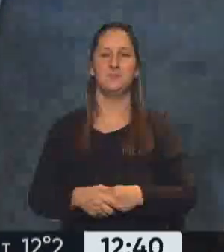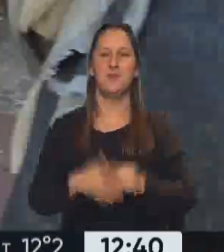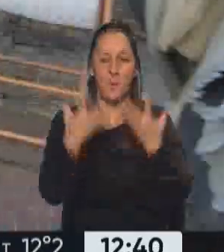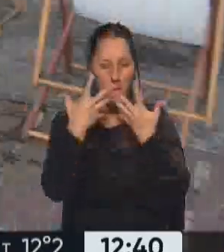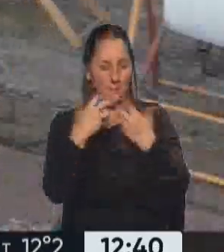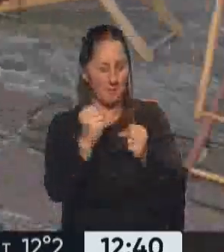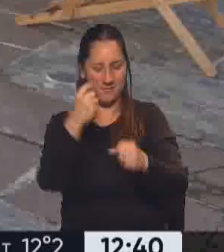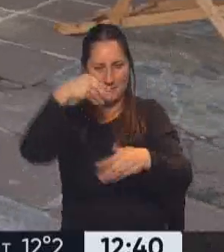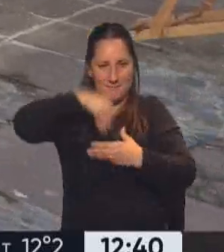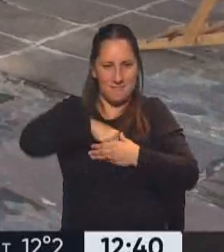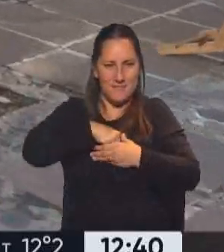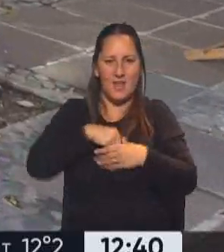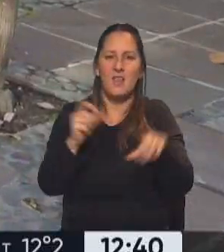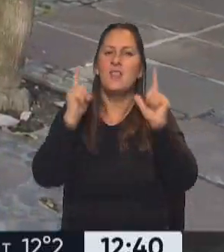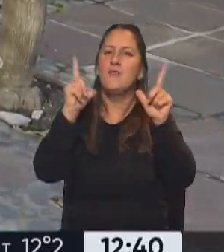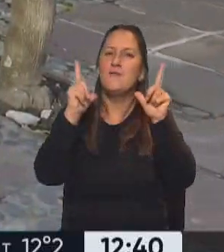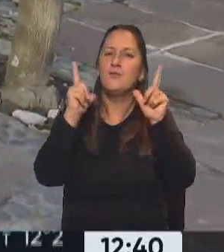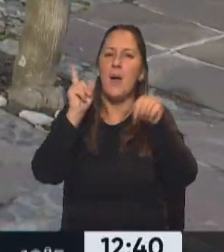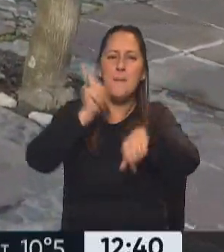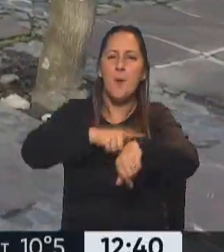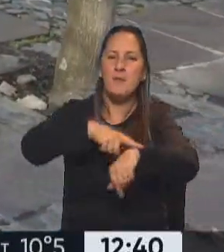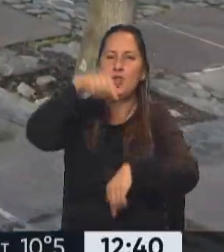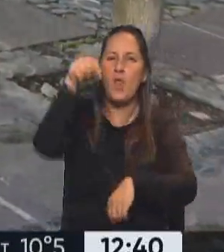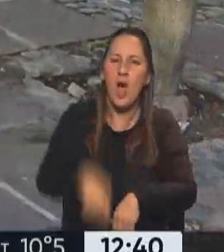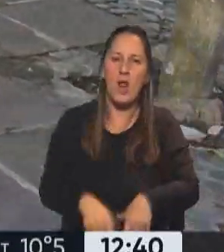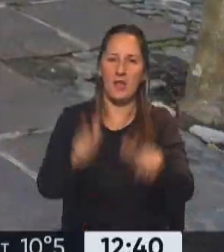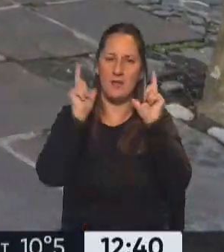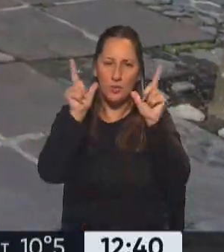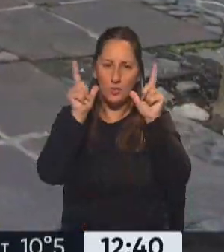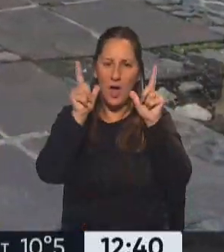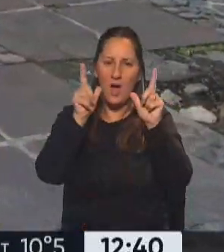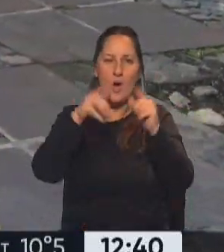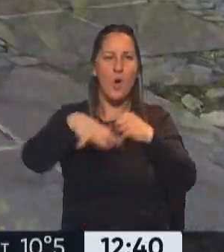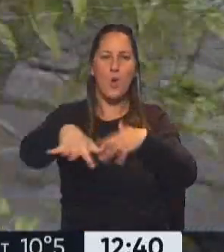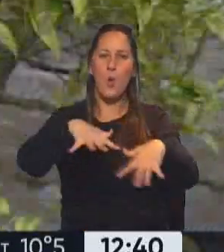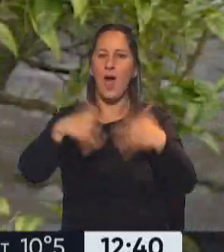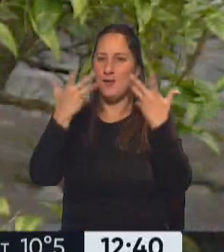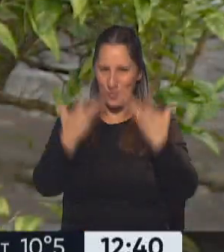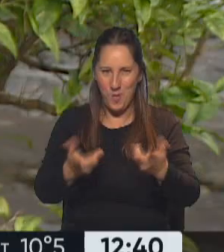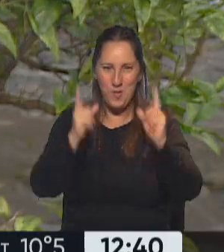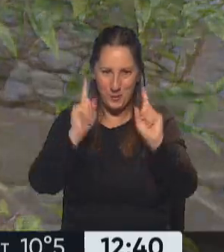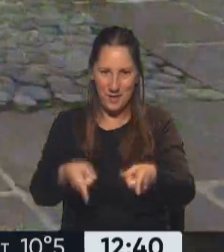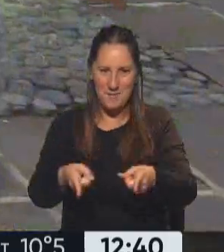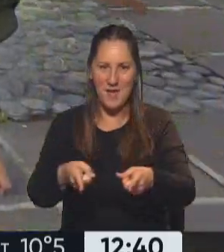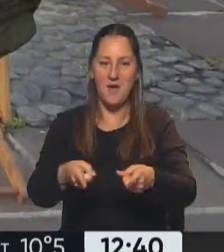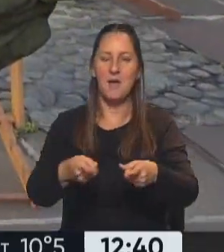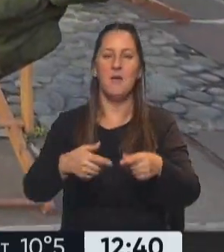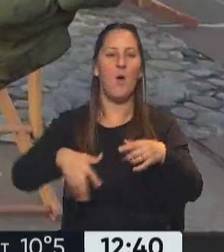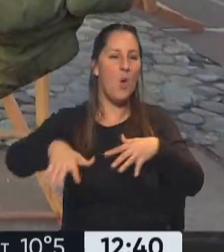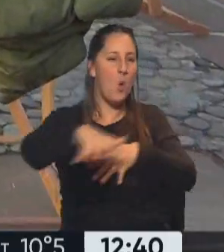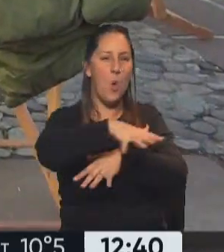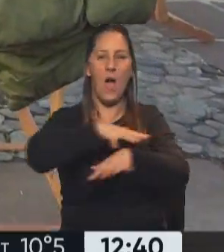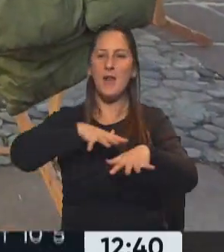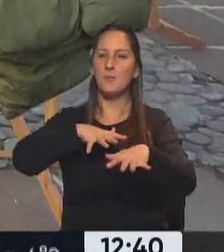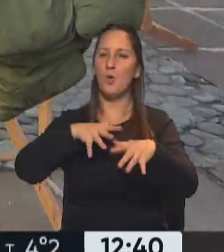pensar, y el disfrute del momento presente, que es eso, y de los lugares que no son cómodos, ¿no? Esto que mencionas de moverse en lugares que no son